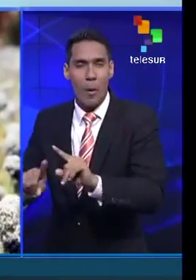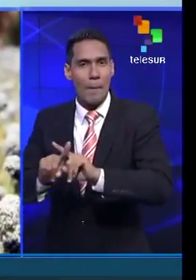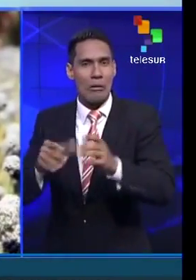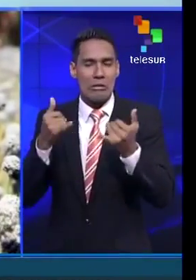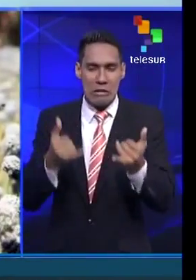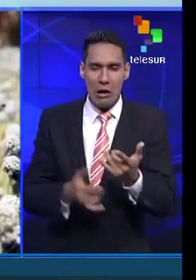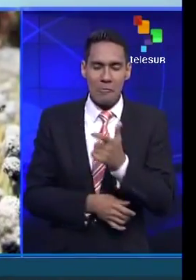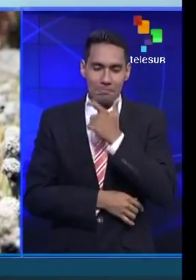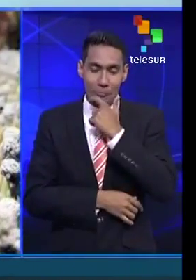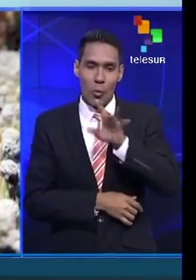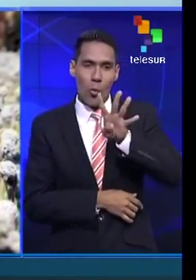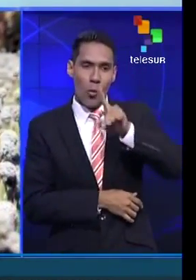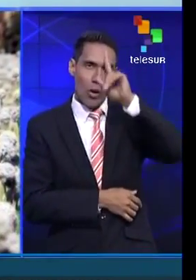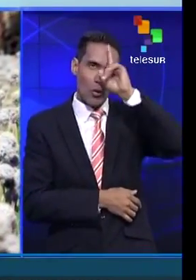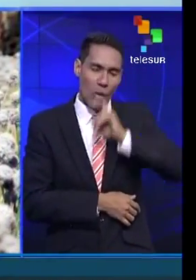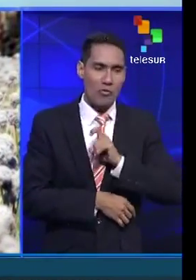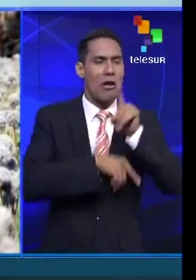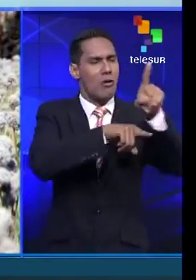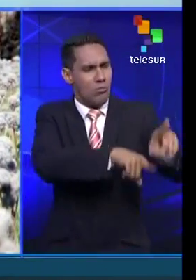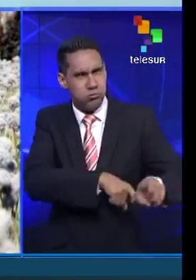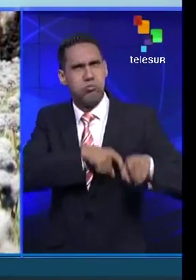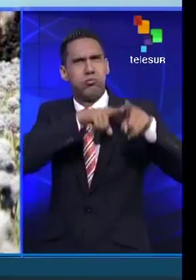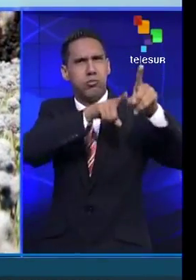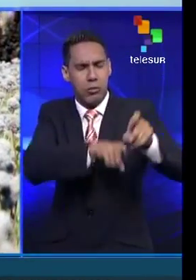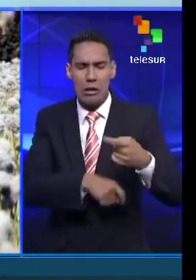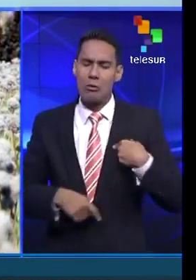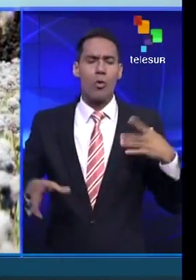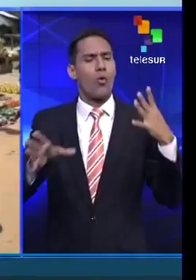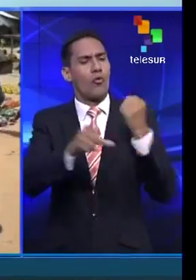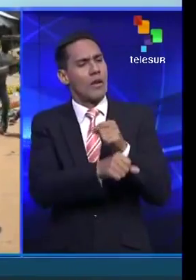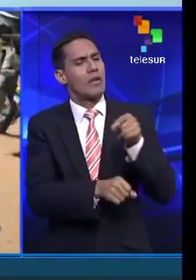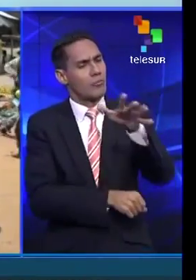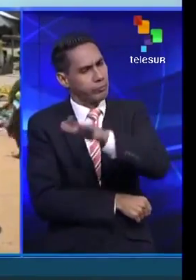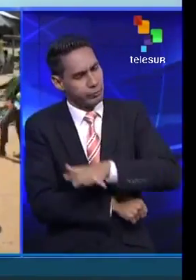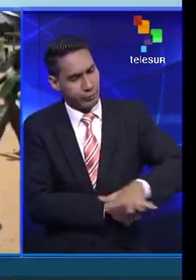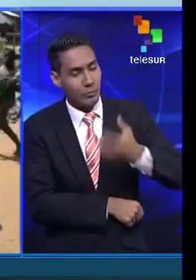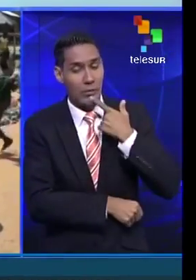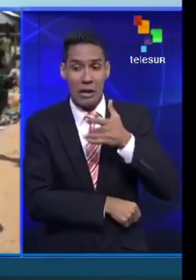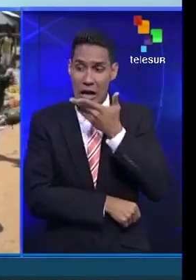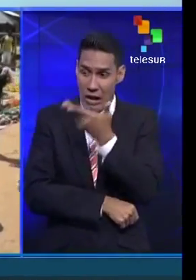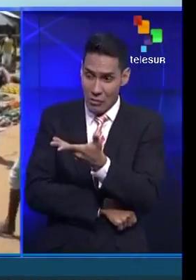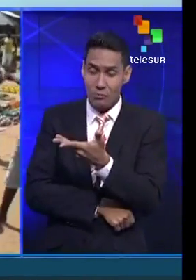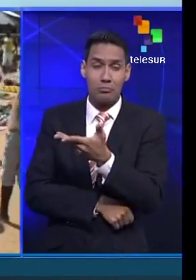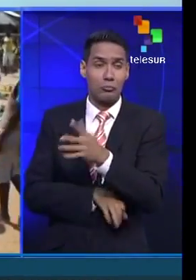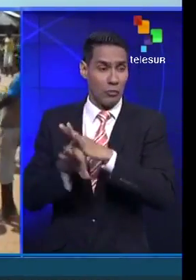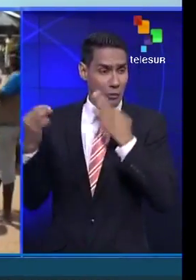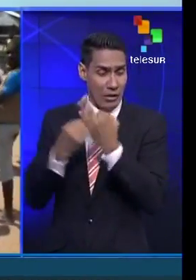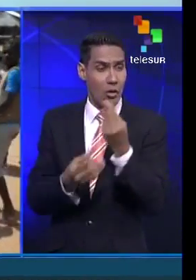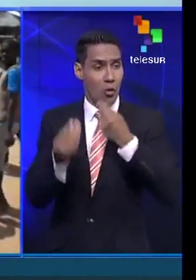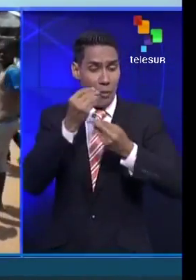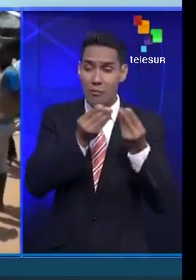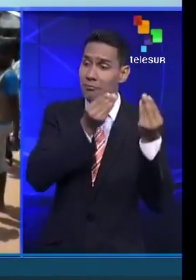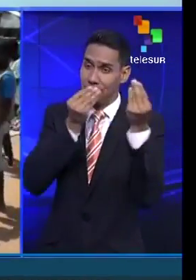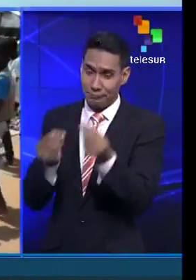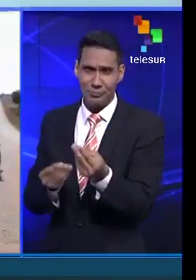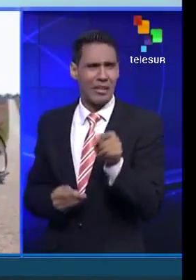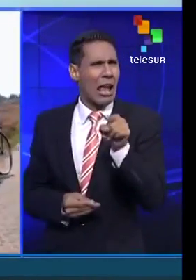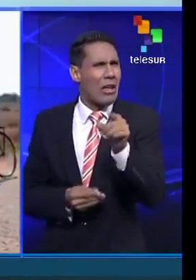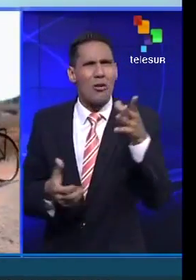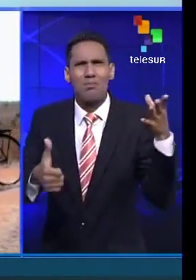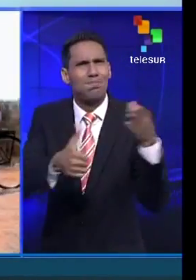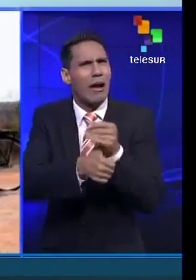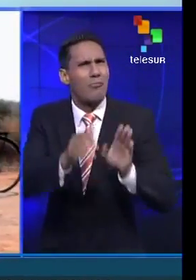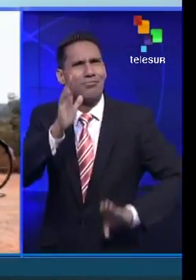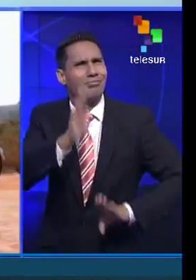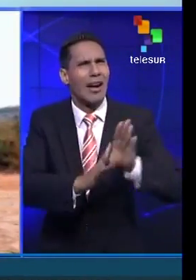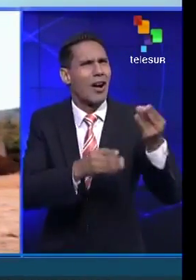ya ha completado cuatro años en la horticultura y seguirá confiando en la huerta para alimentar a sus crianzas. El mayor logro de las huertas fomentadas